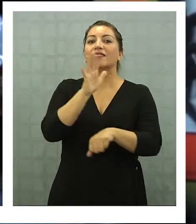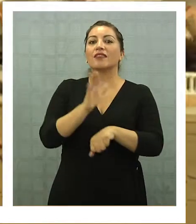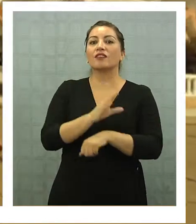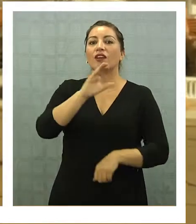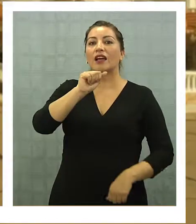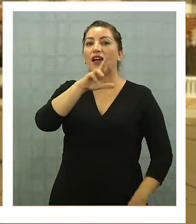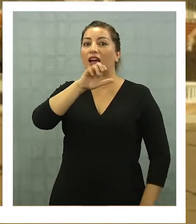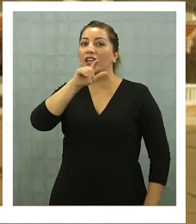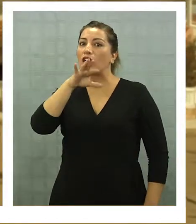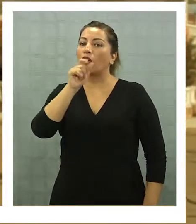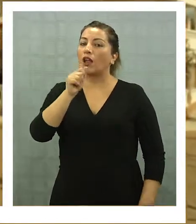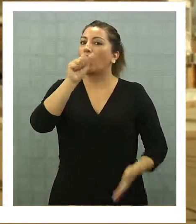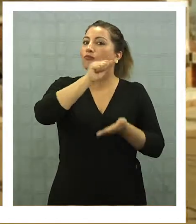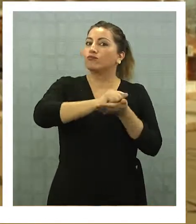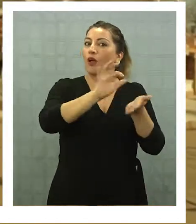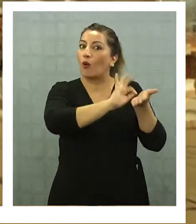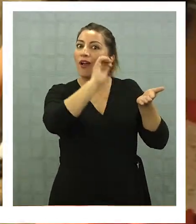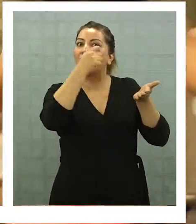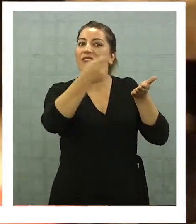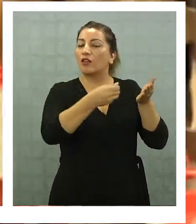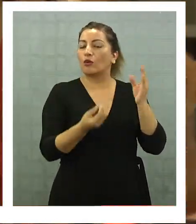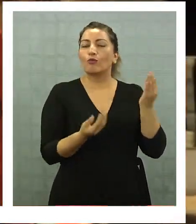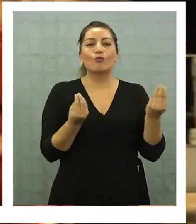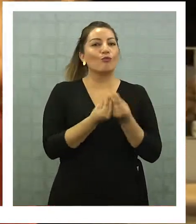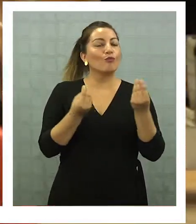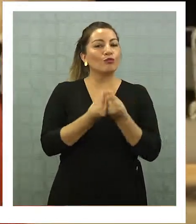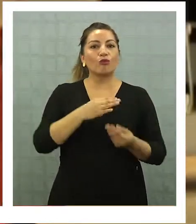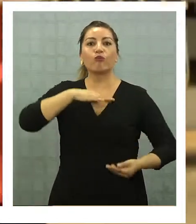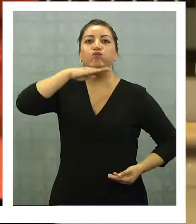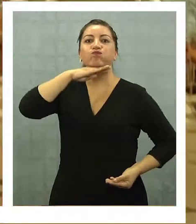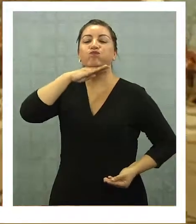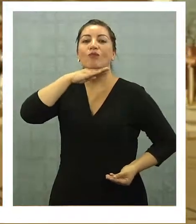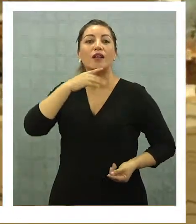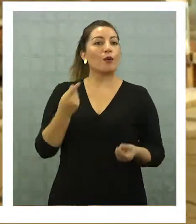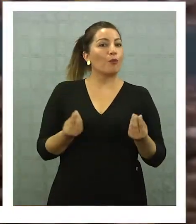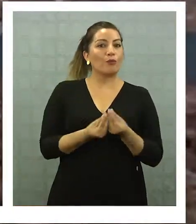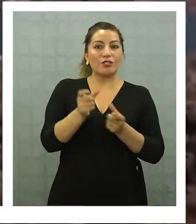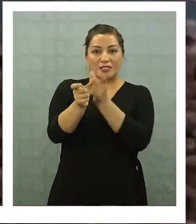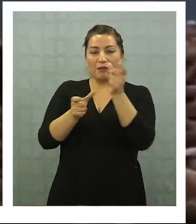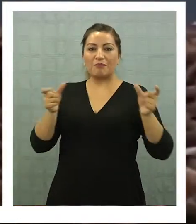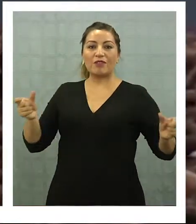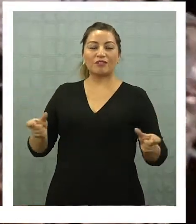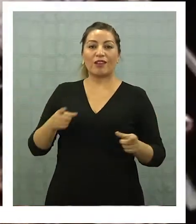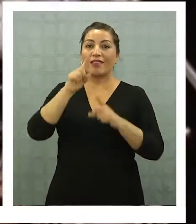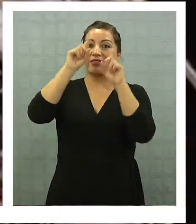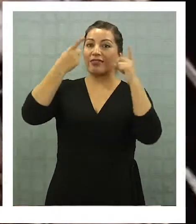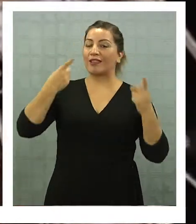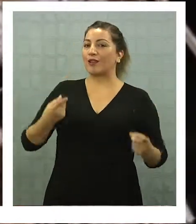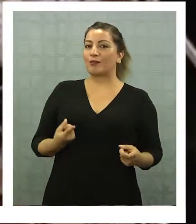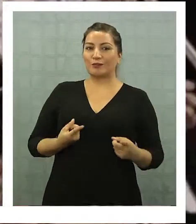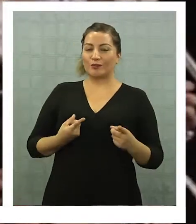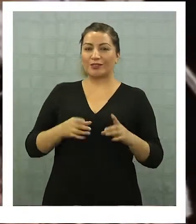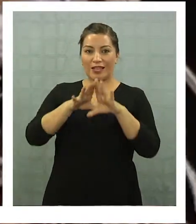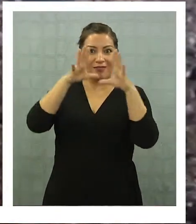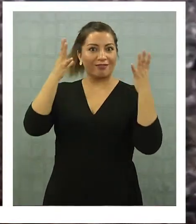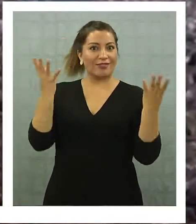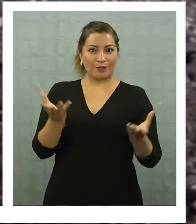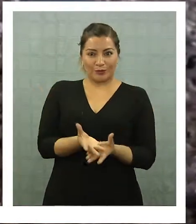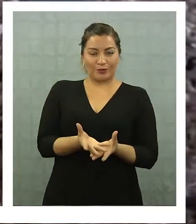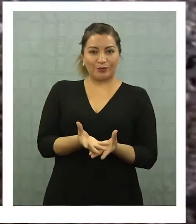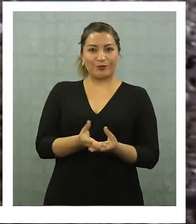Cariola. Un calendario de conciertos copadísimo que sin duda trae figuras de la música de talla mundial.